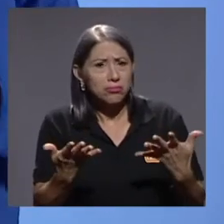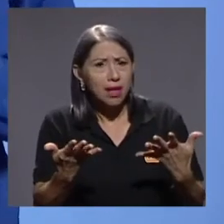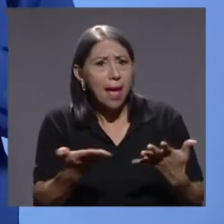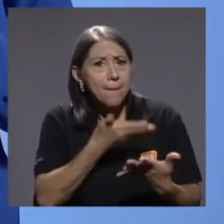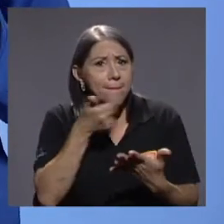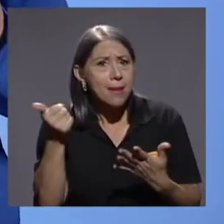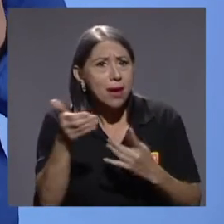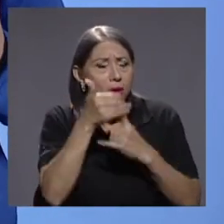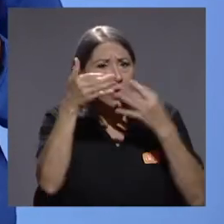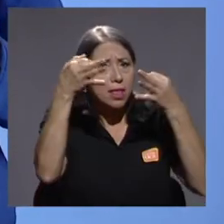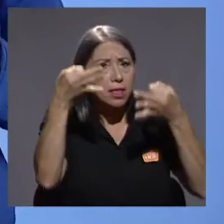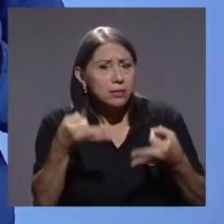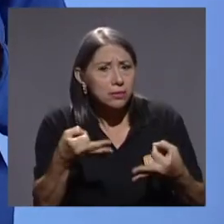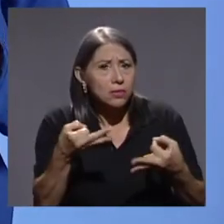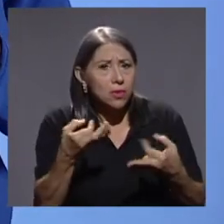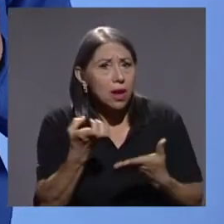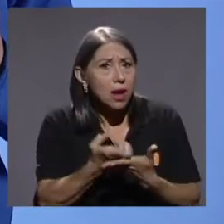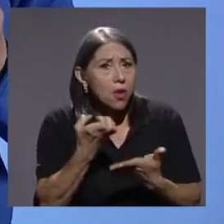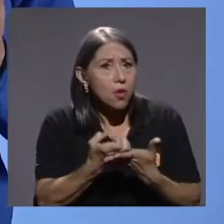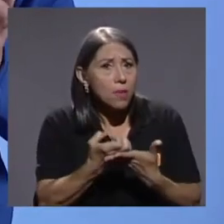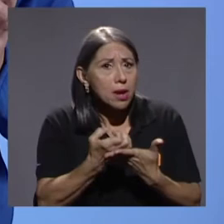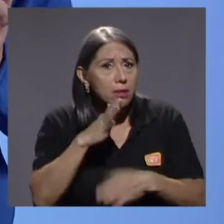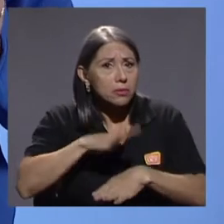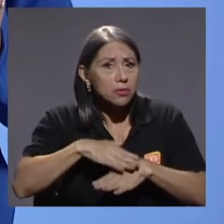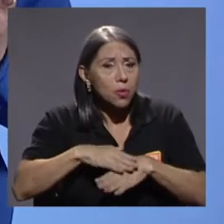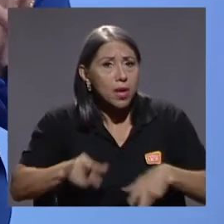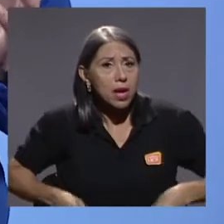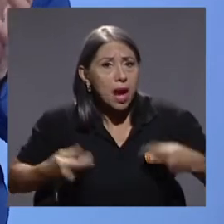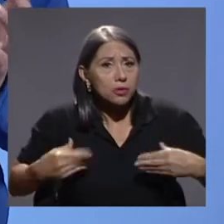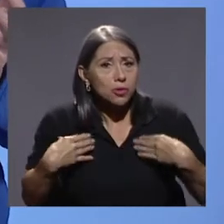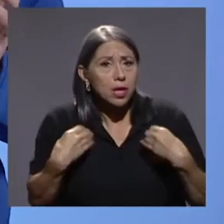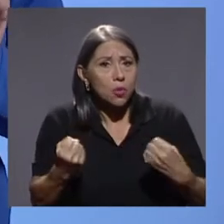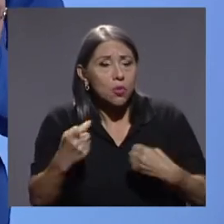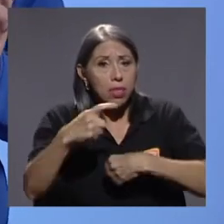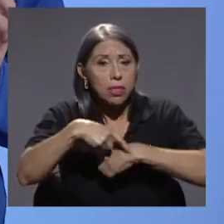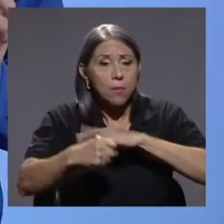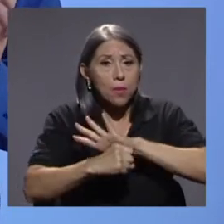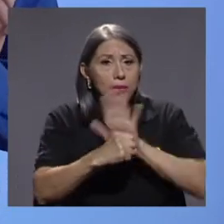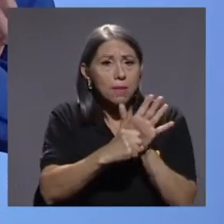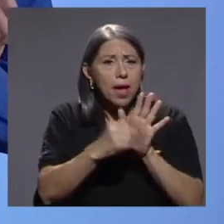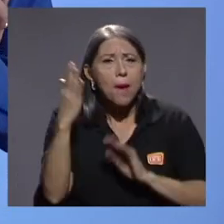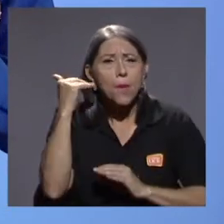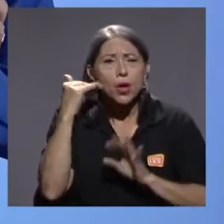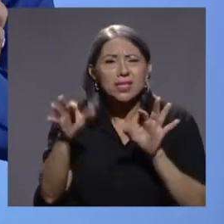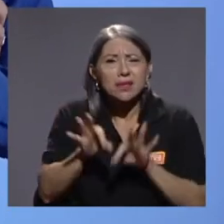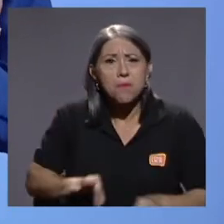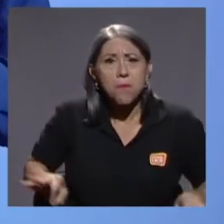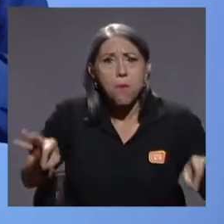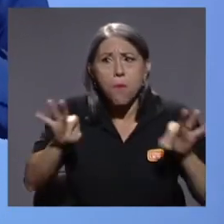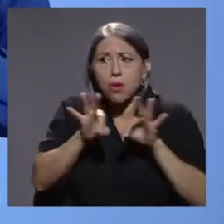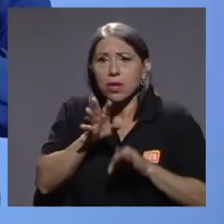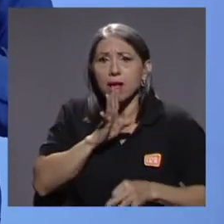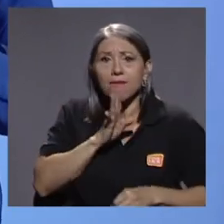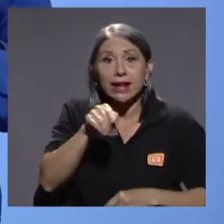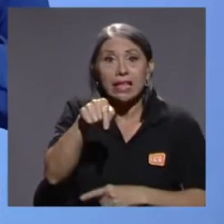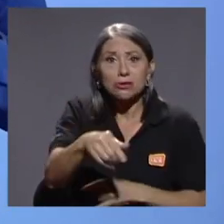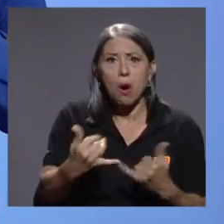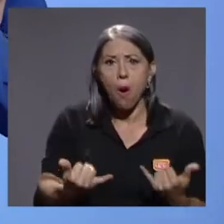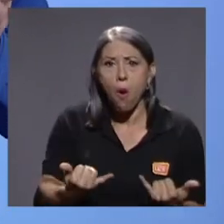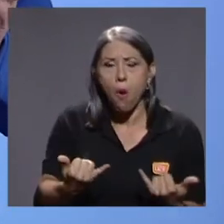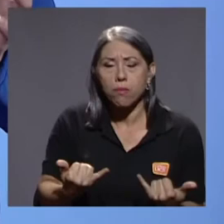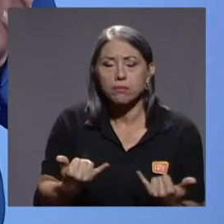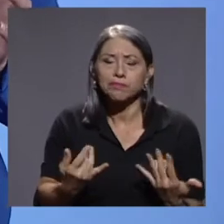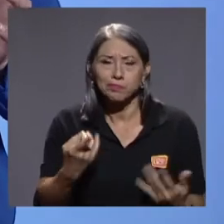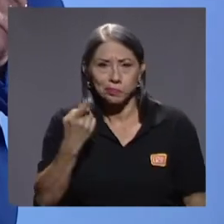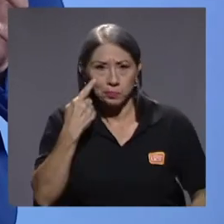conversar sobre estos conceptos en esta época? Bueno, vamos a ver, vamos